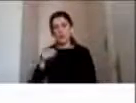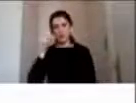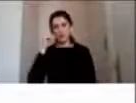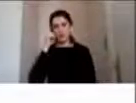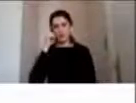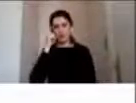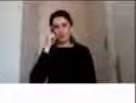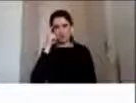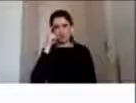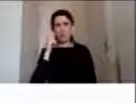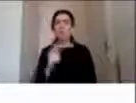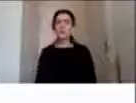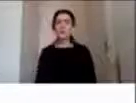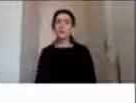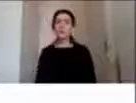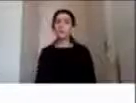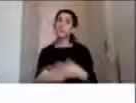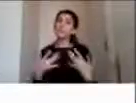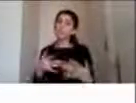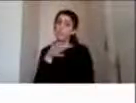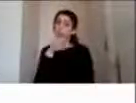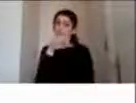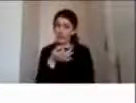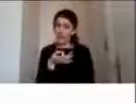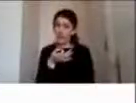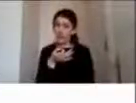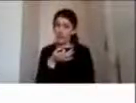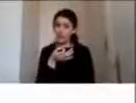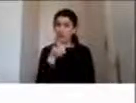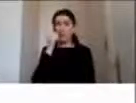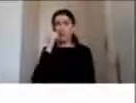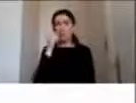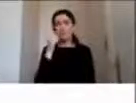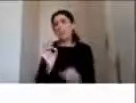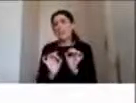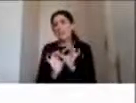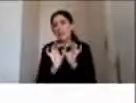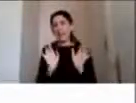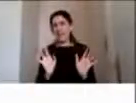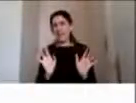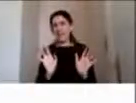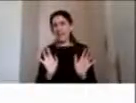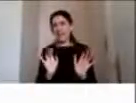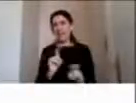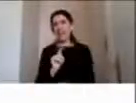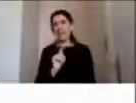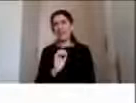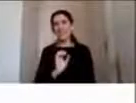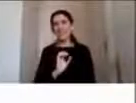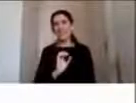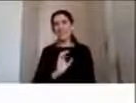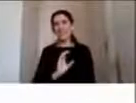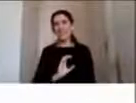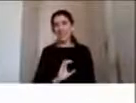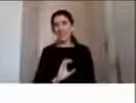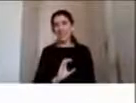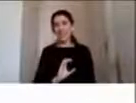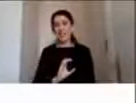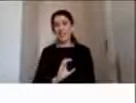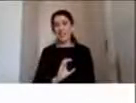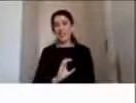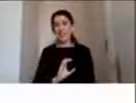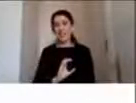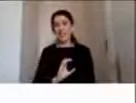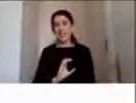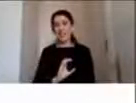después de lo que ya les he mencionado creo que es algo más obvio entender que frente a TEC moderados o severos sería más esperable ver